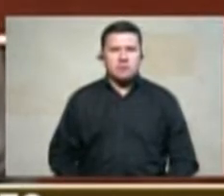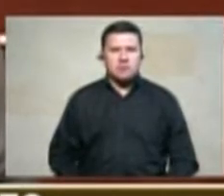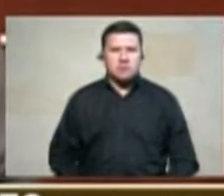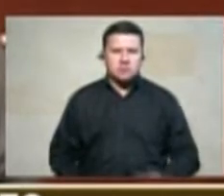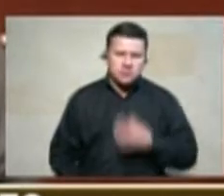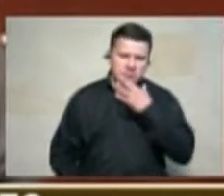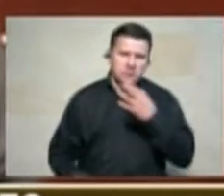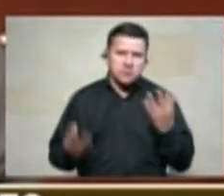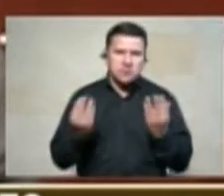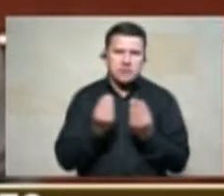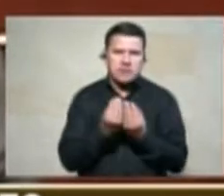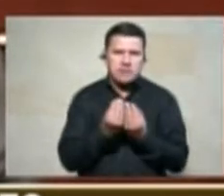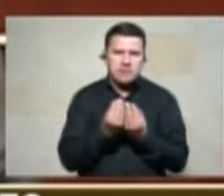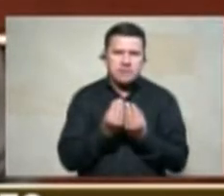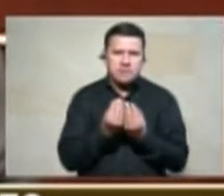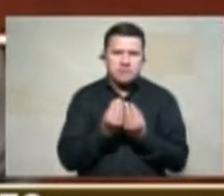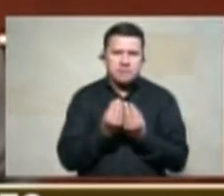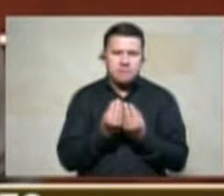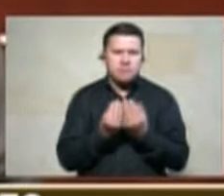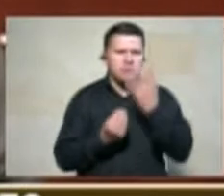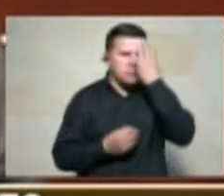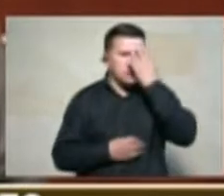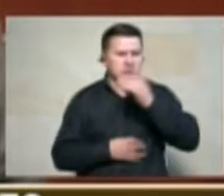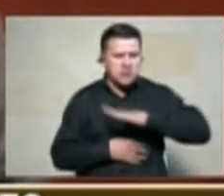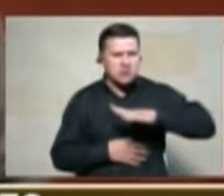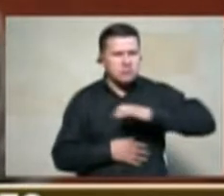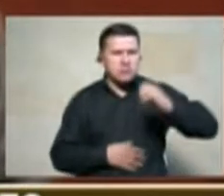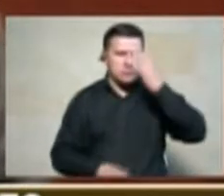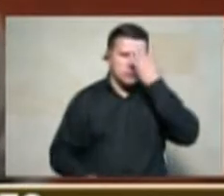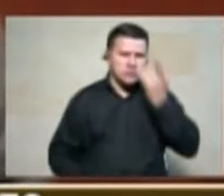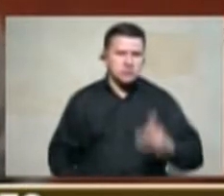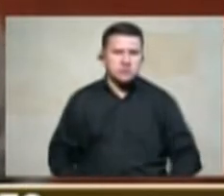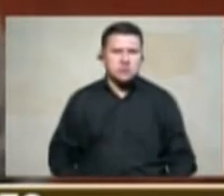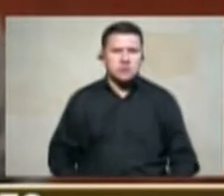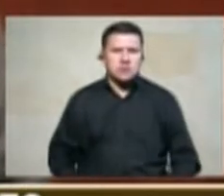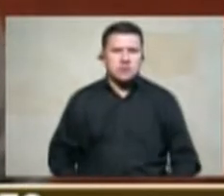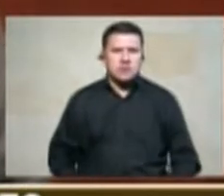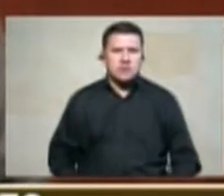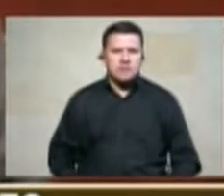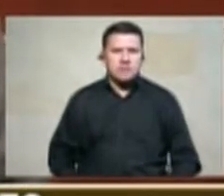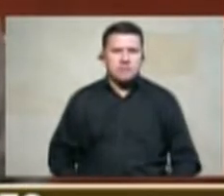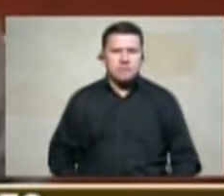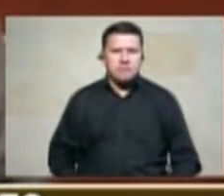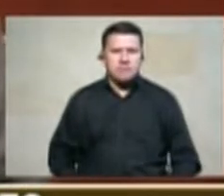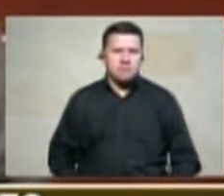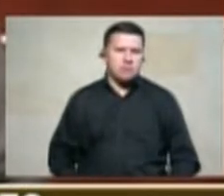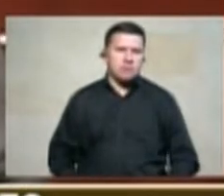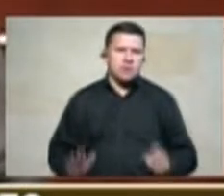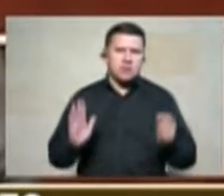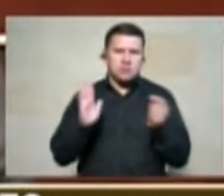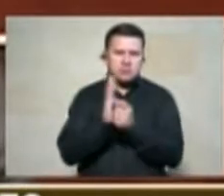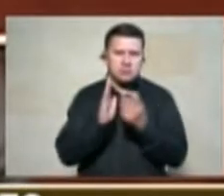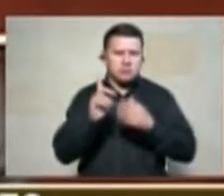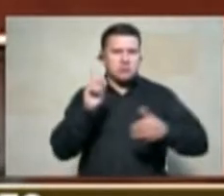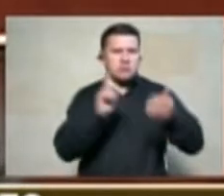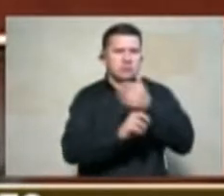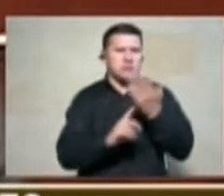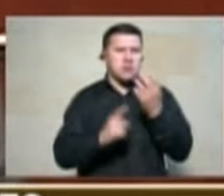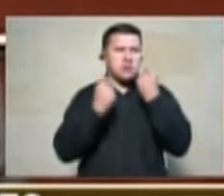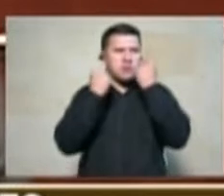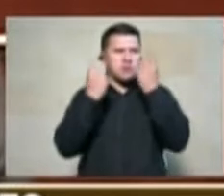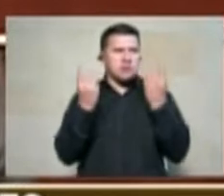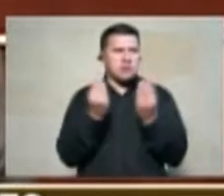la verdad a la verdad de por qué me quitaba mi tierra y llegué al punto neurálgico encontré oh